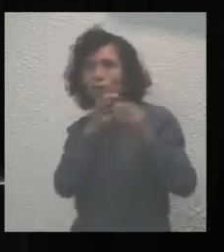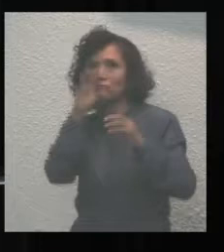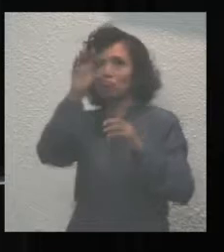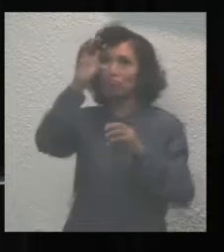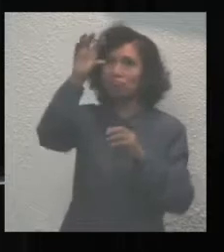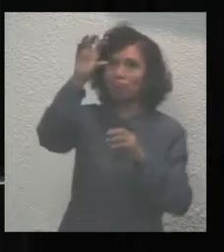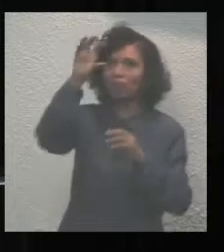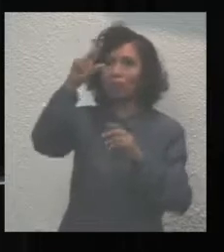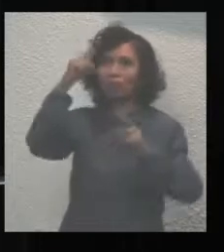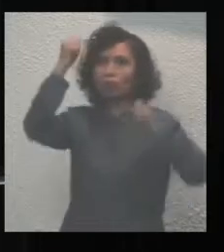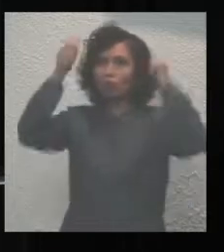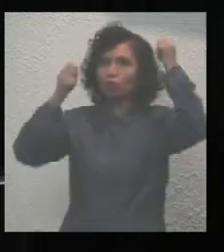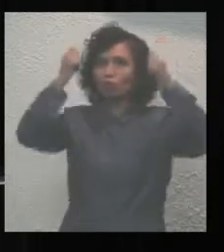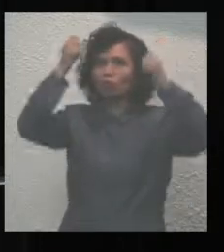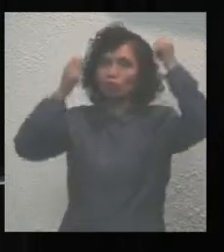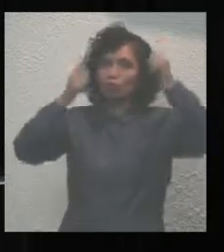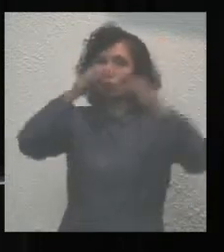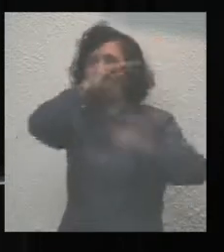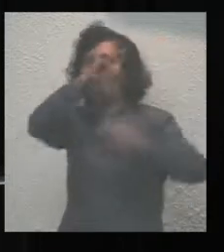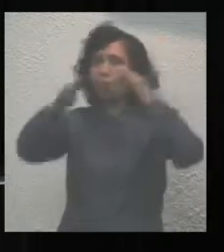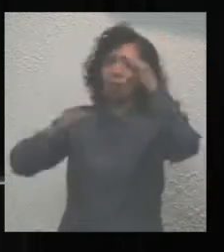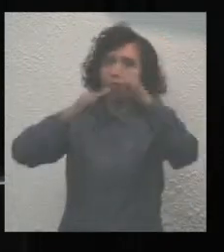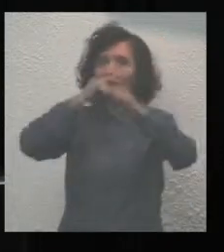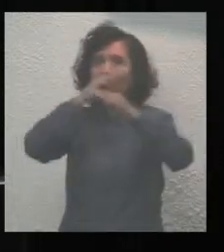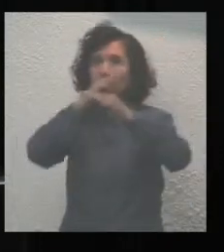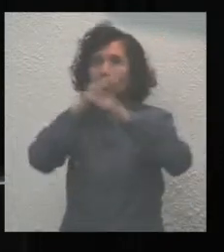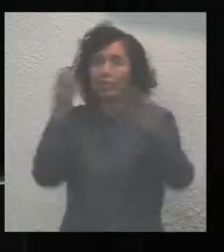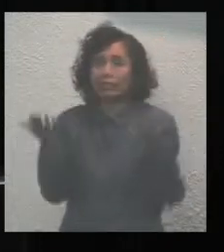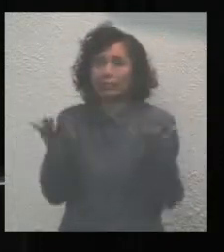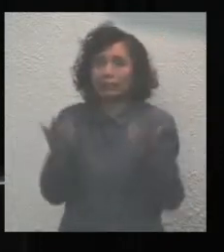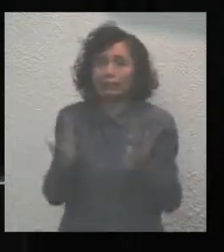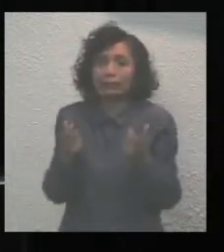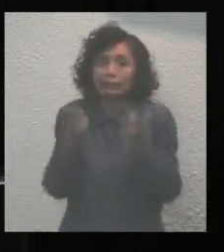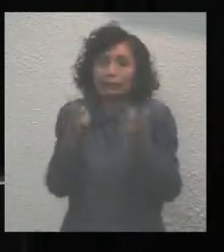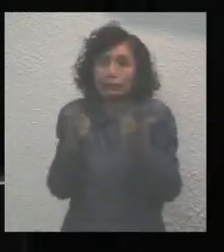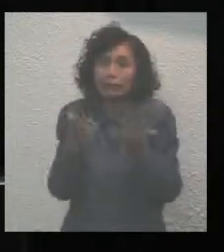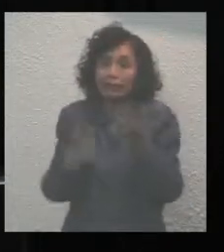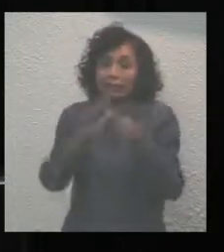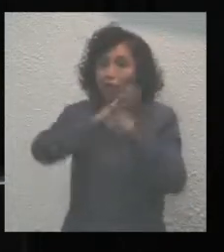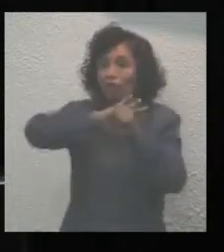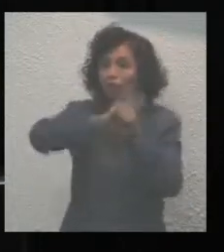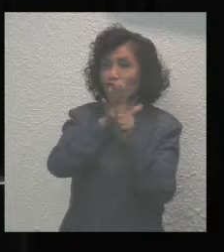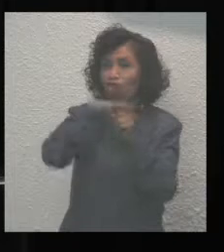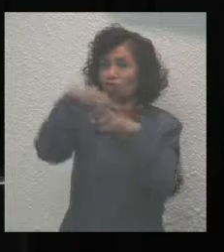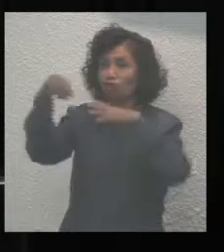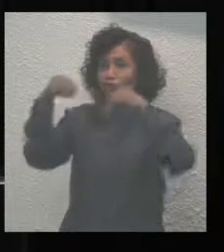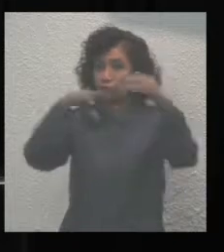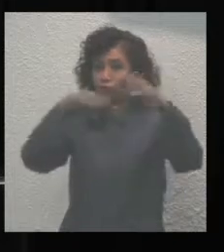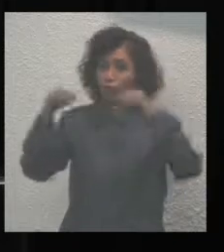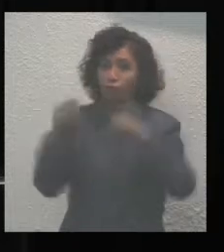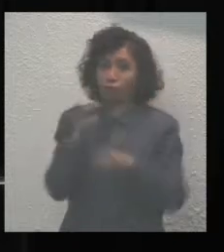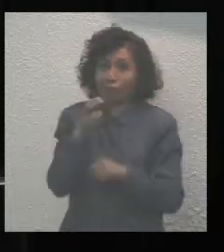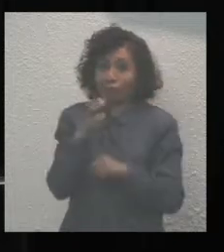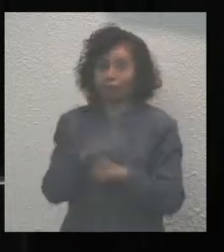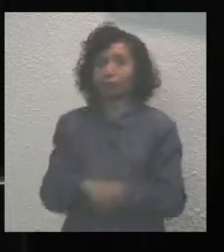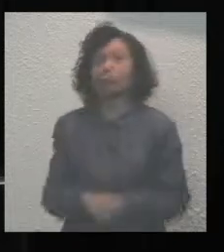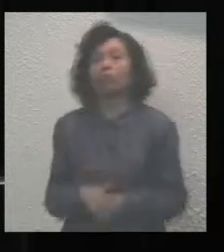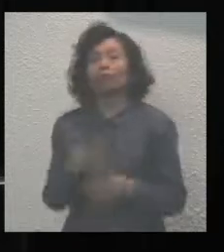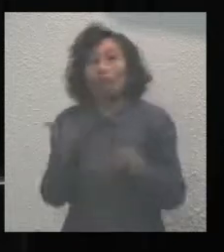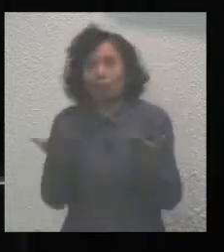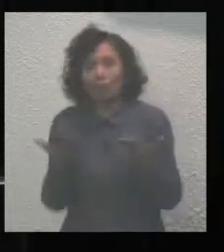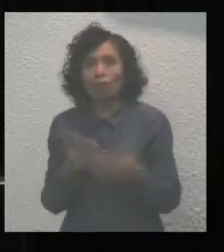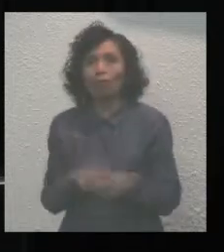preferencias de los turistas, a pesar de la crisis provocada por la pandemia. Por otro lado,